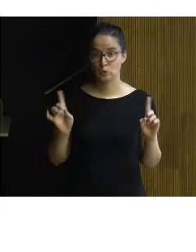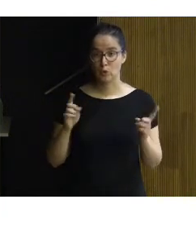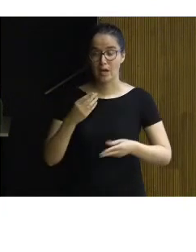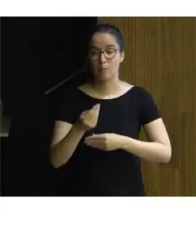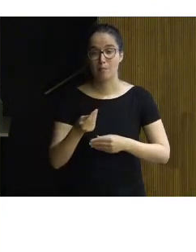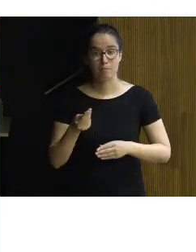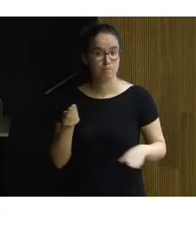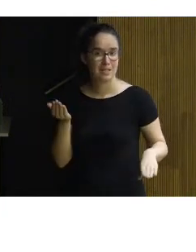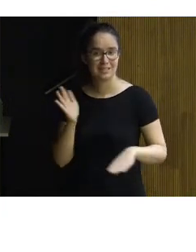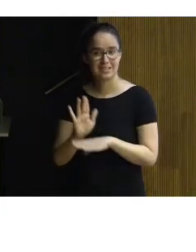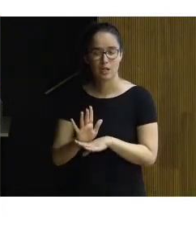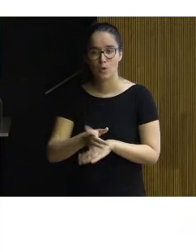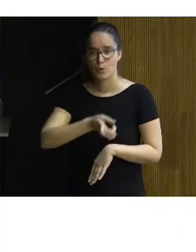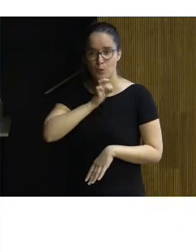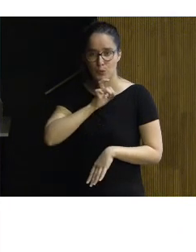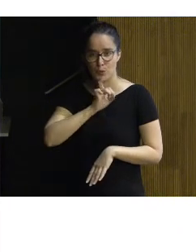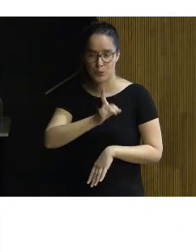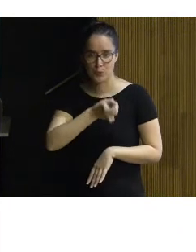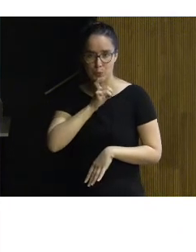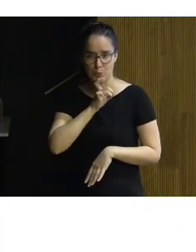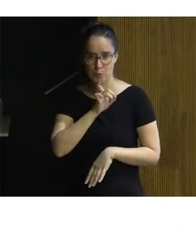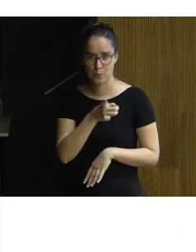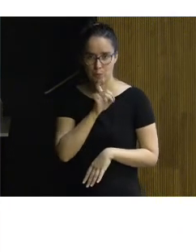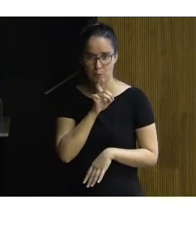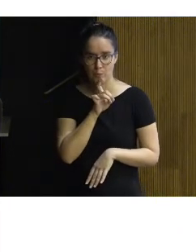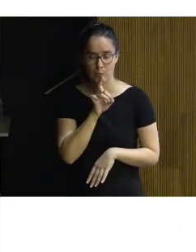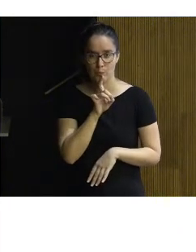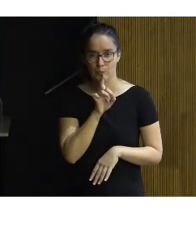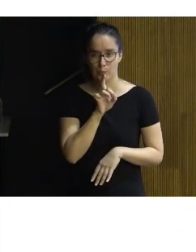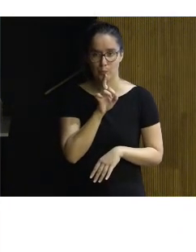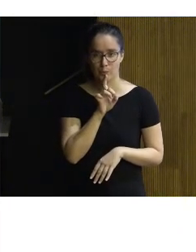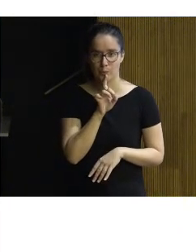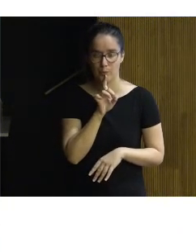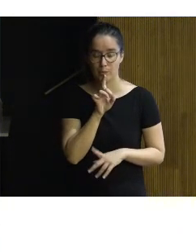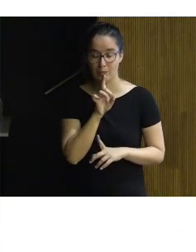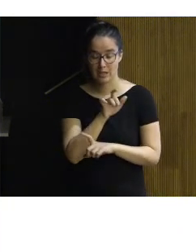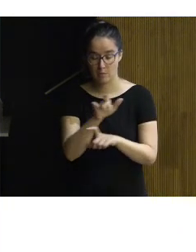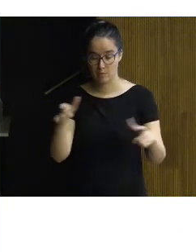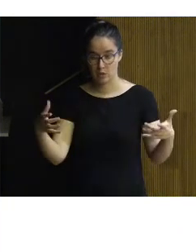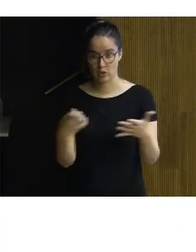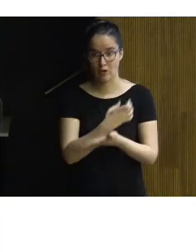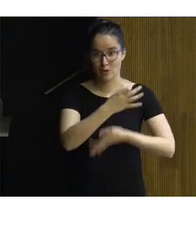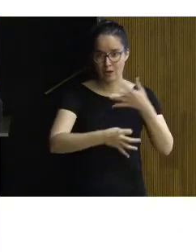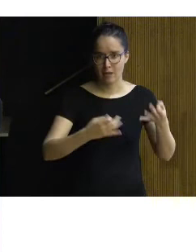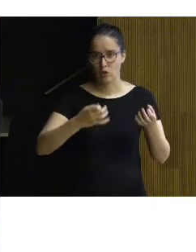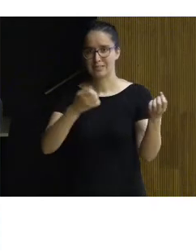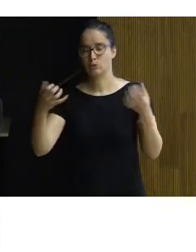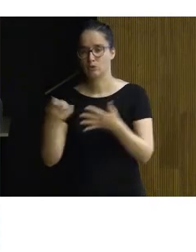hacerles ver la complejidad de implicar a todos estos organismos,